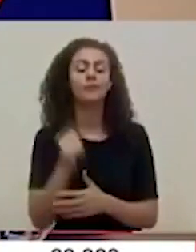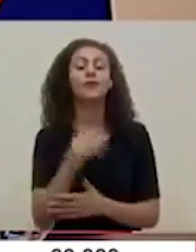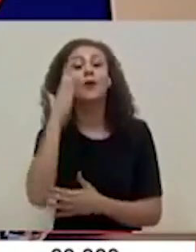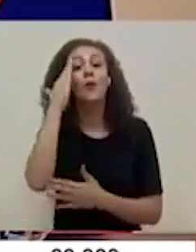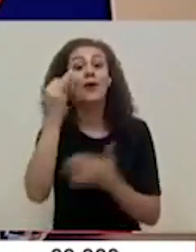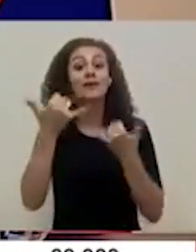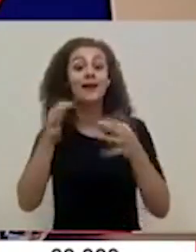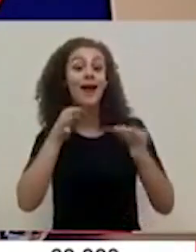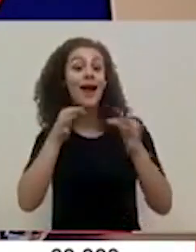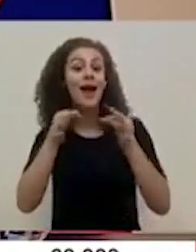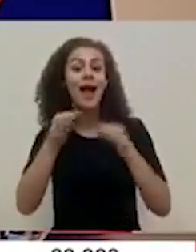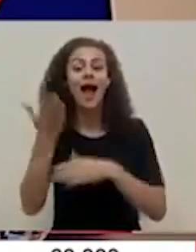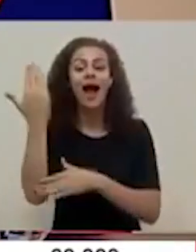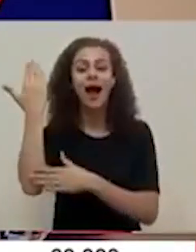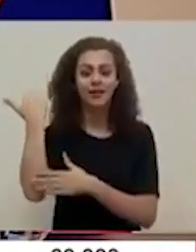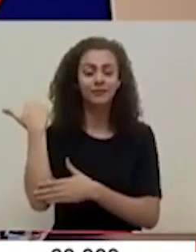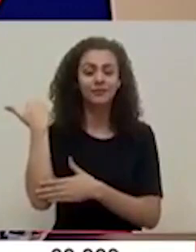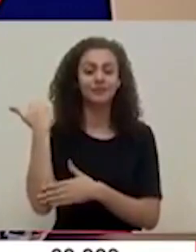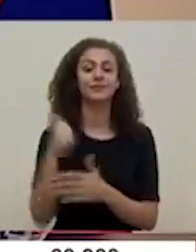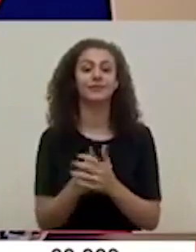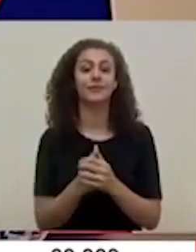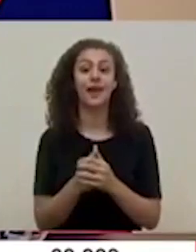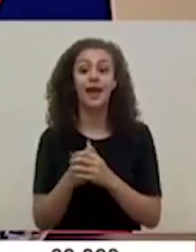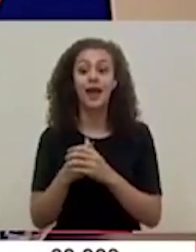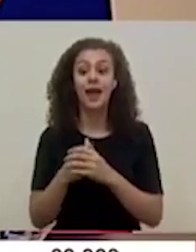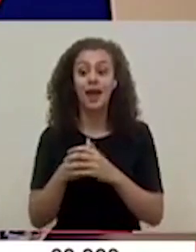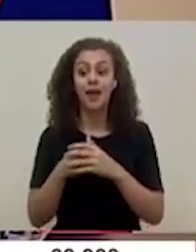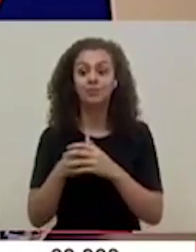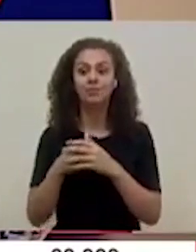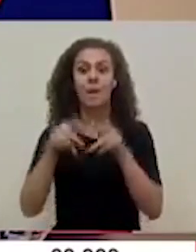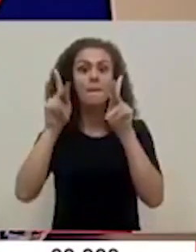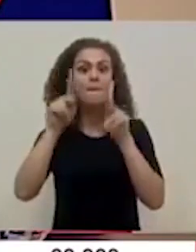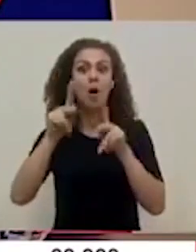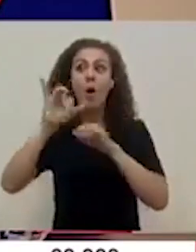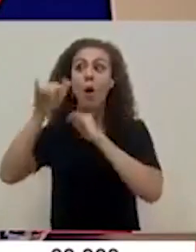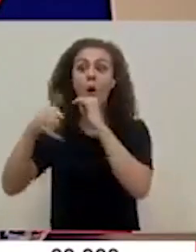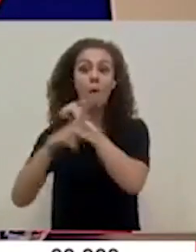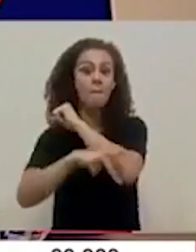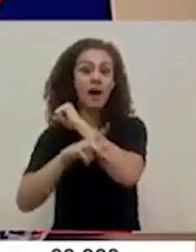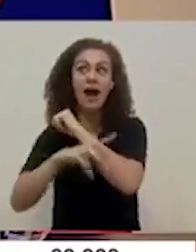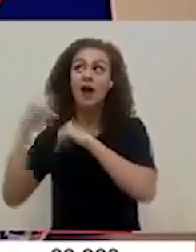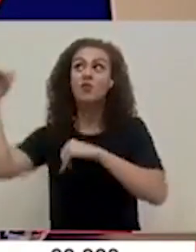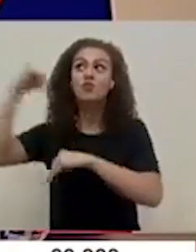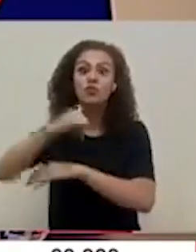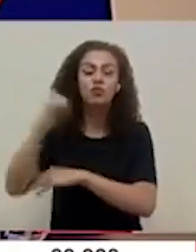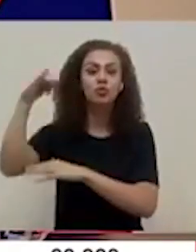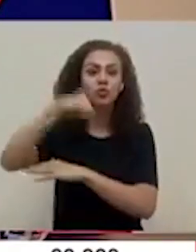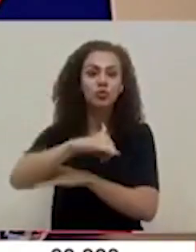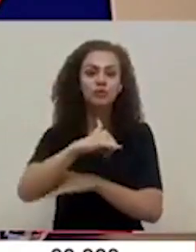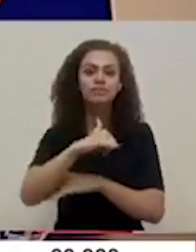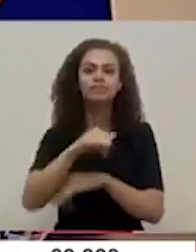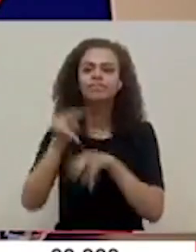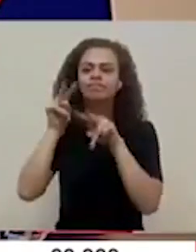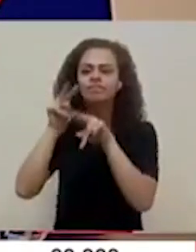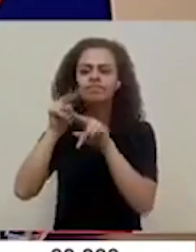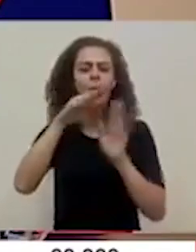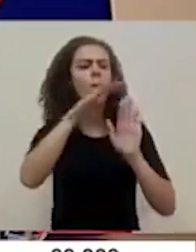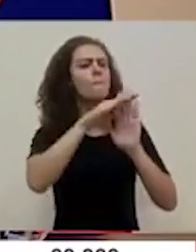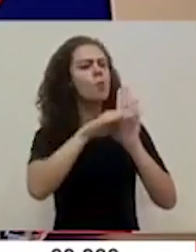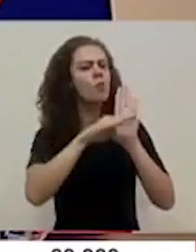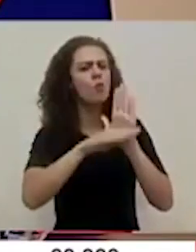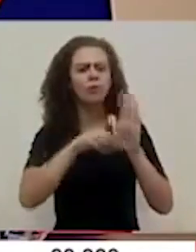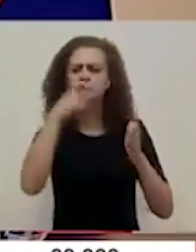como he explicado en otras ocasiones, el movimiento de pasajeros internacionales de turista está sometido a protocolos muy